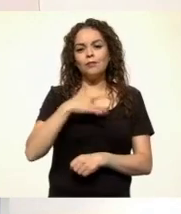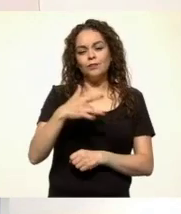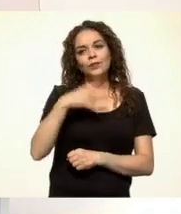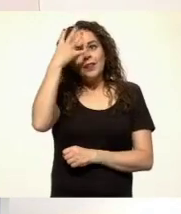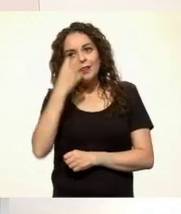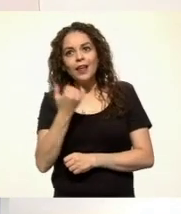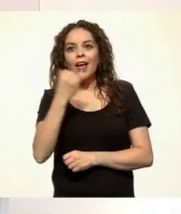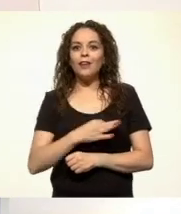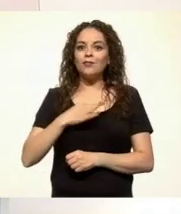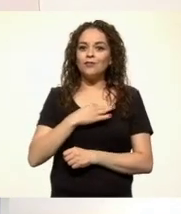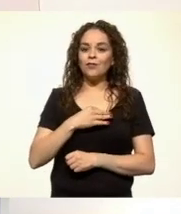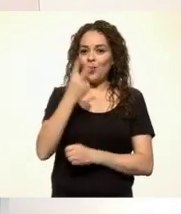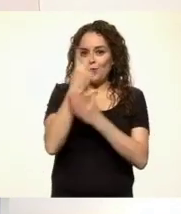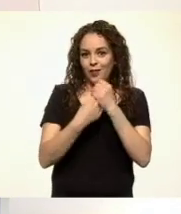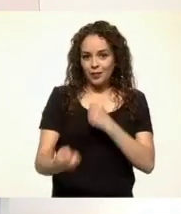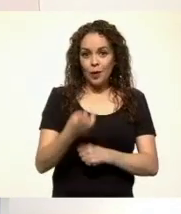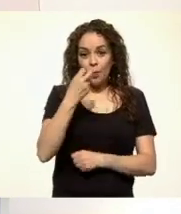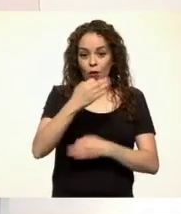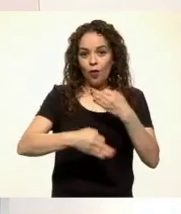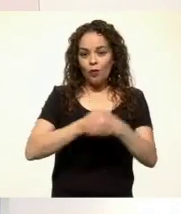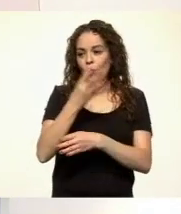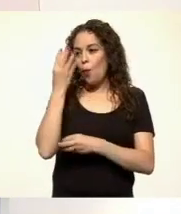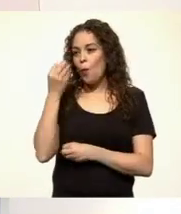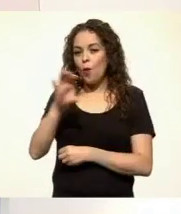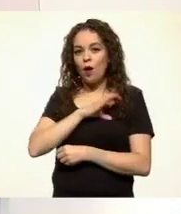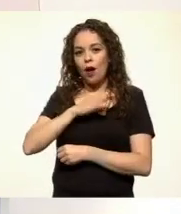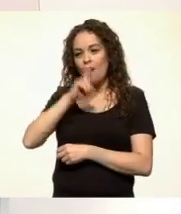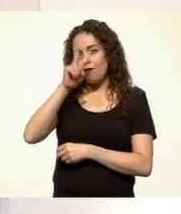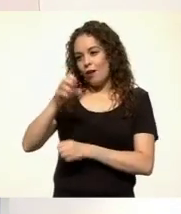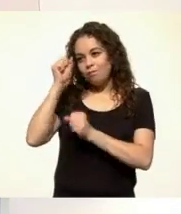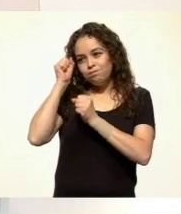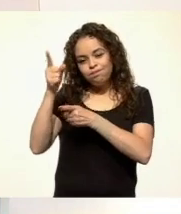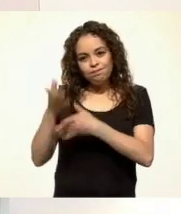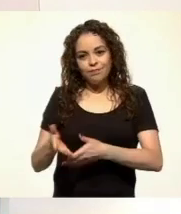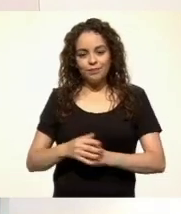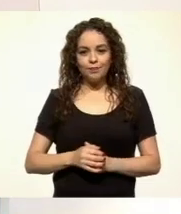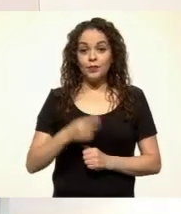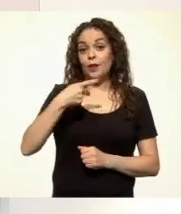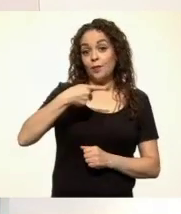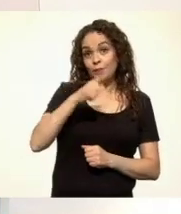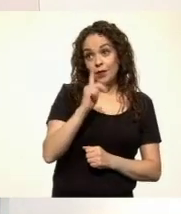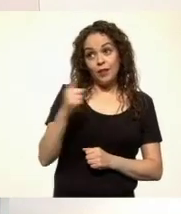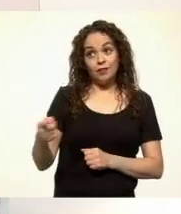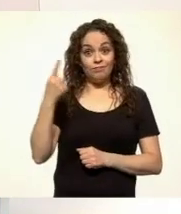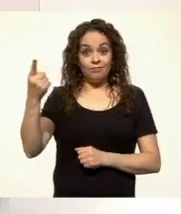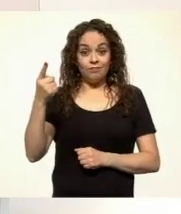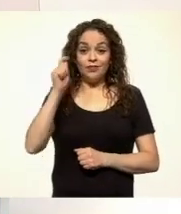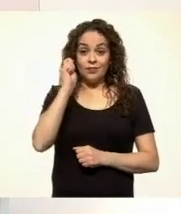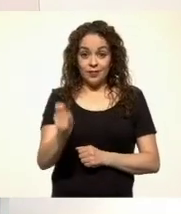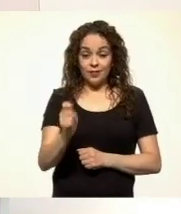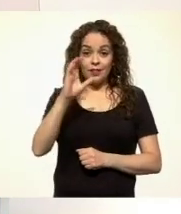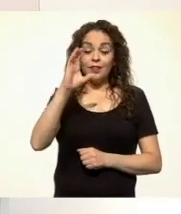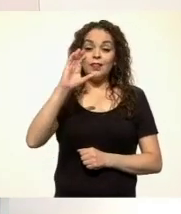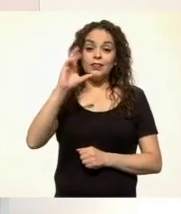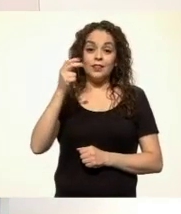eso todos la admiran. Bueno, casi todos, porque Chaxiritsip no disfruta al escuchar a su